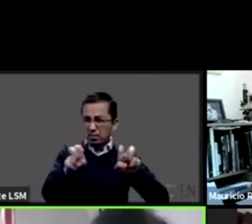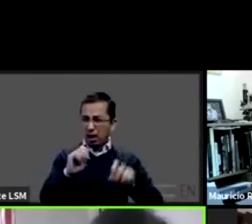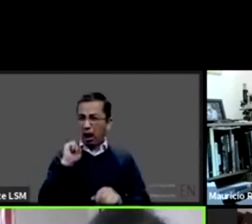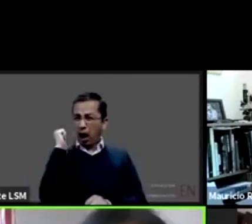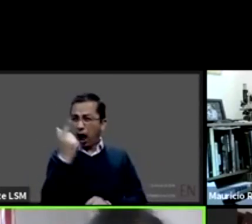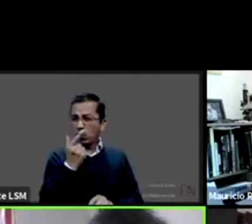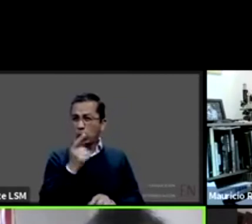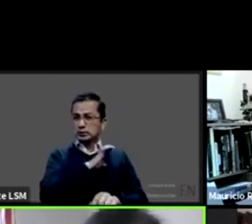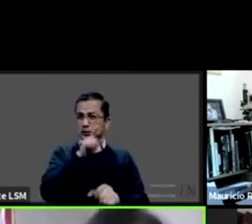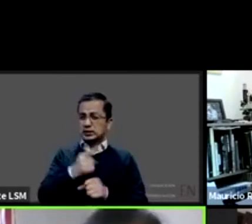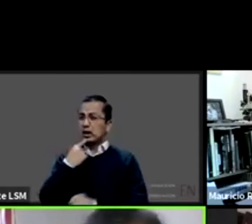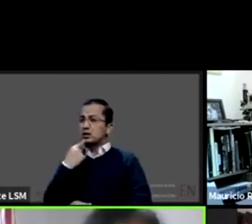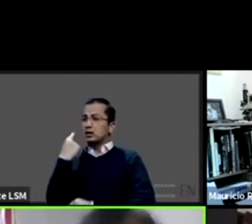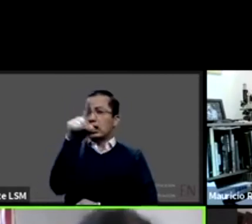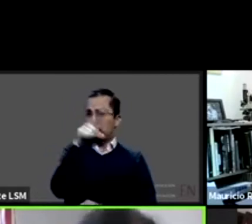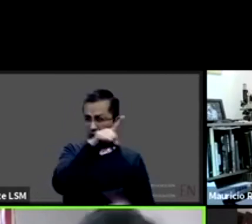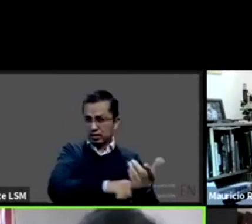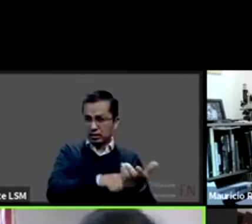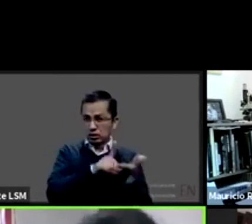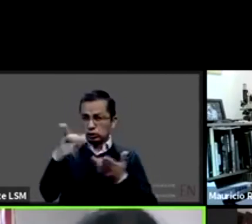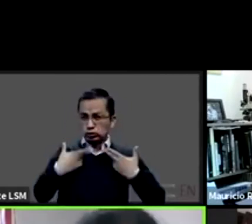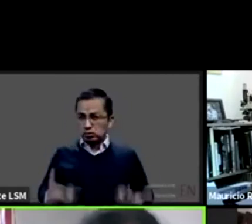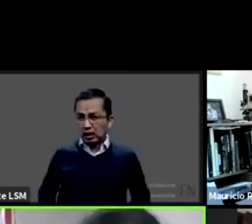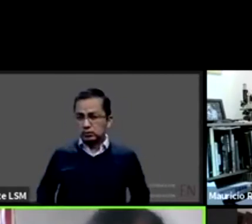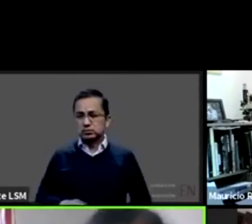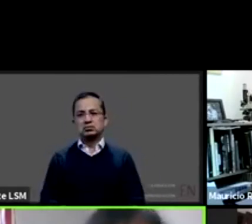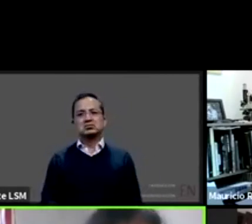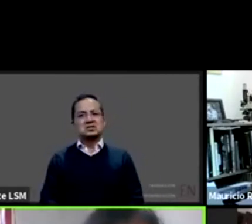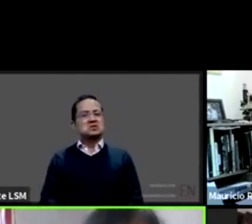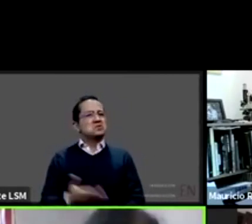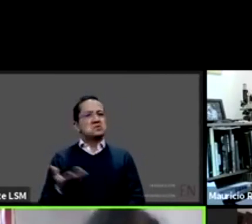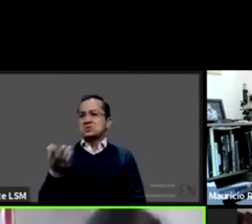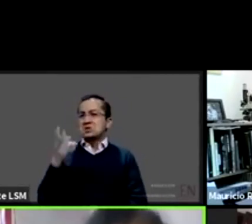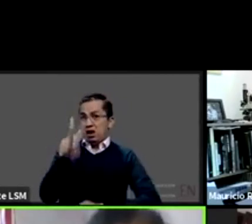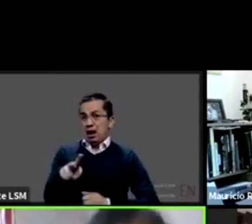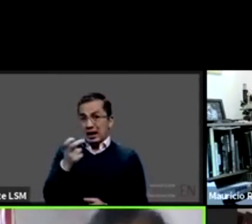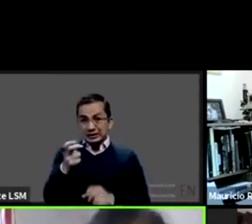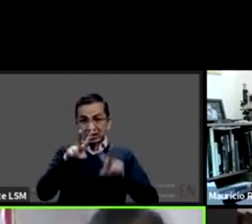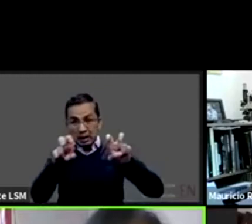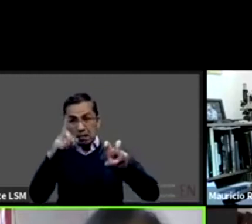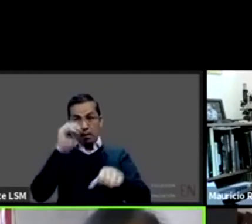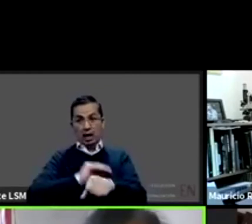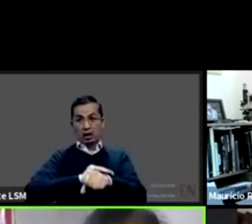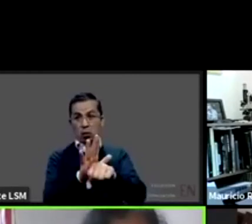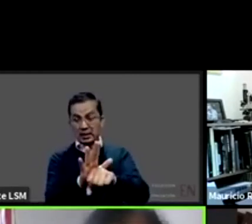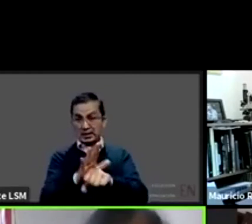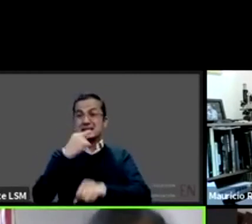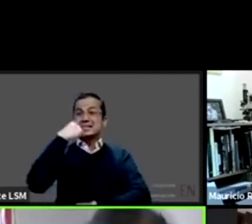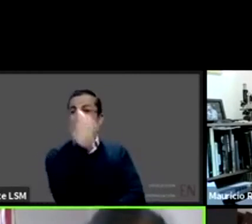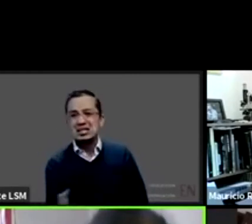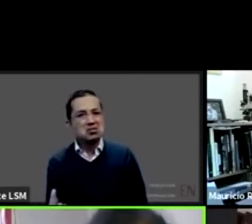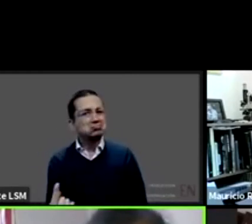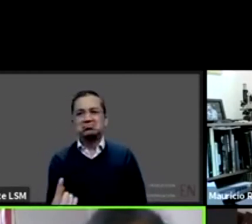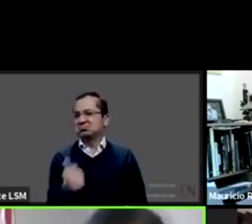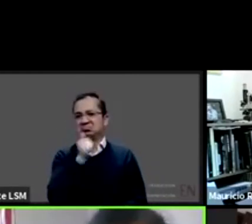niños hasta ahorita no y creo que es conveniente que no se emitan como tal como instrumento recomendatorio a lo que tendríamos que